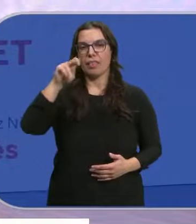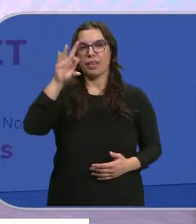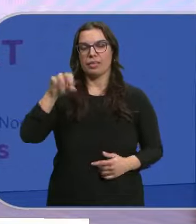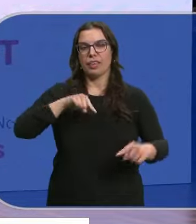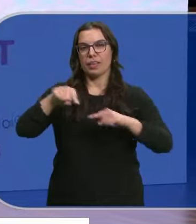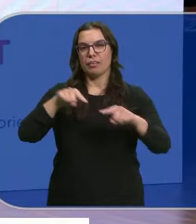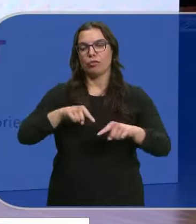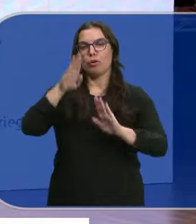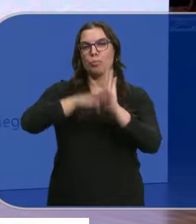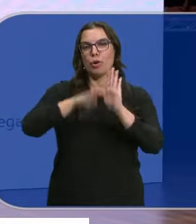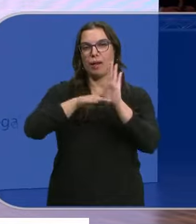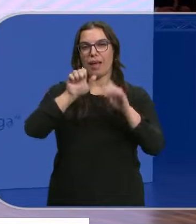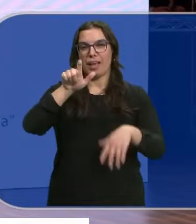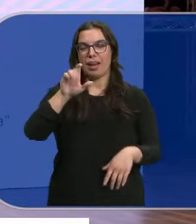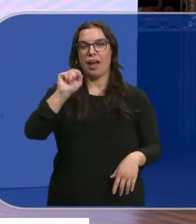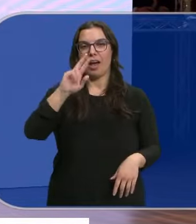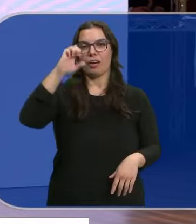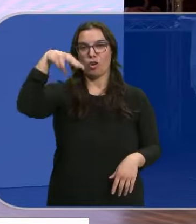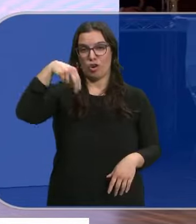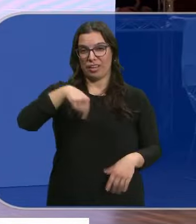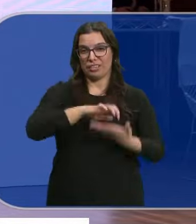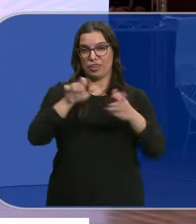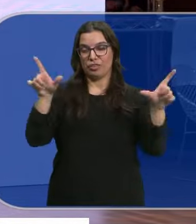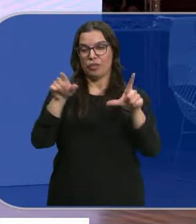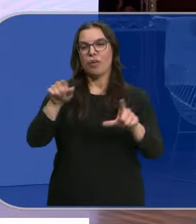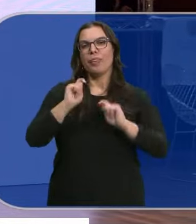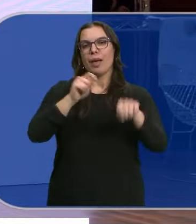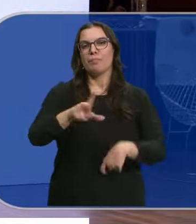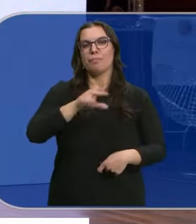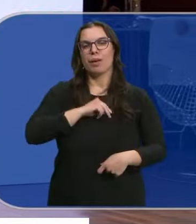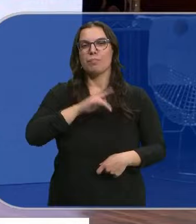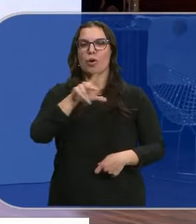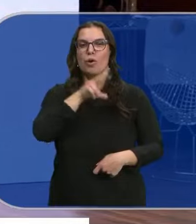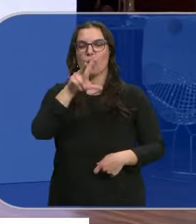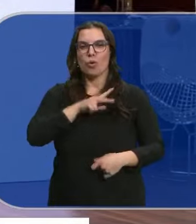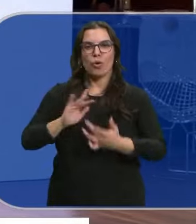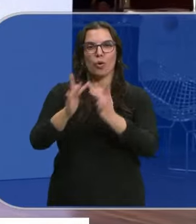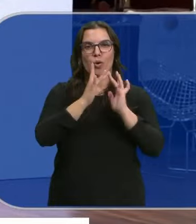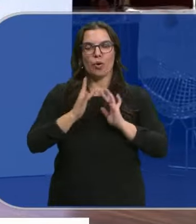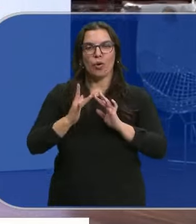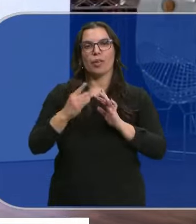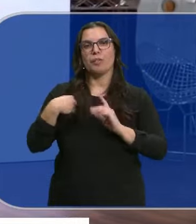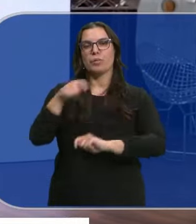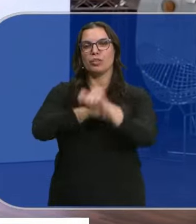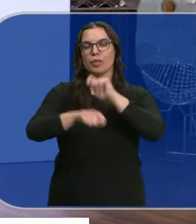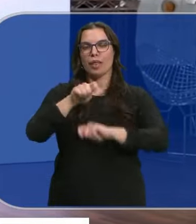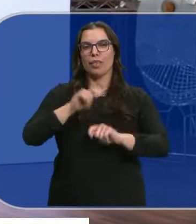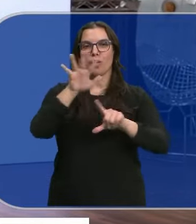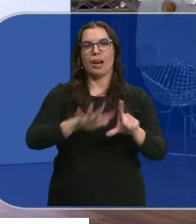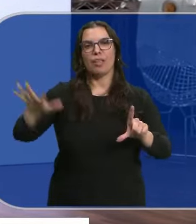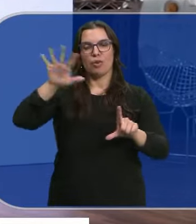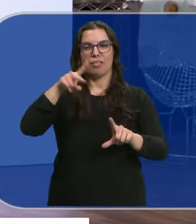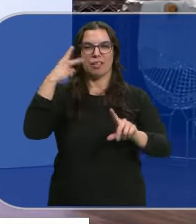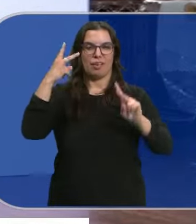El Arcón De Castilla y León Televisión Ha recibido esta mañana El premio a la Concordia José Luis Fernández Noriega De la Asociación Nacional De Hostelería